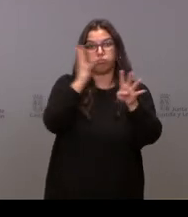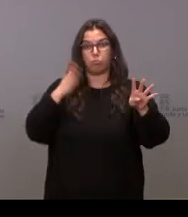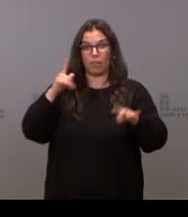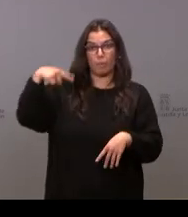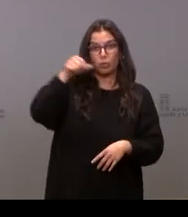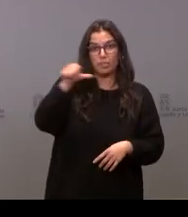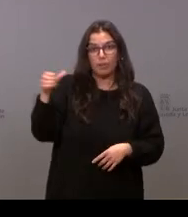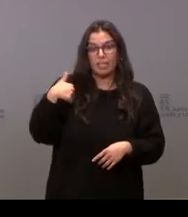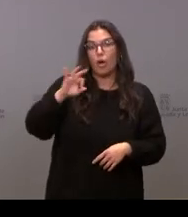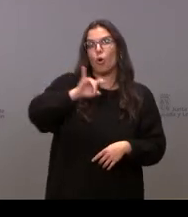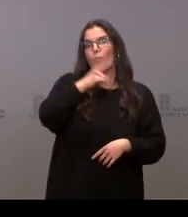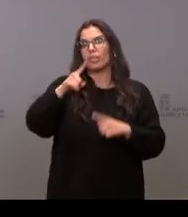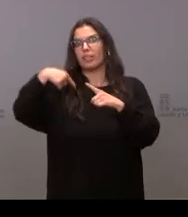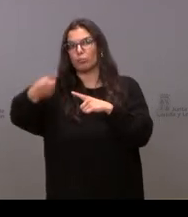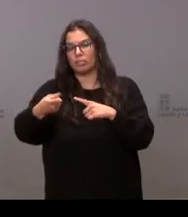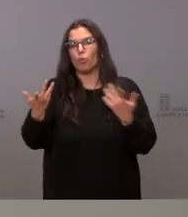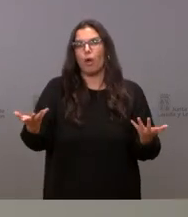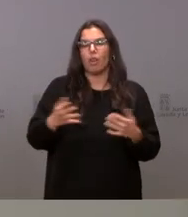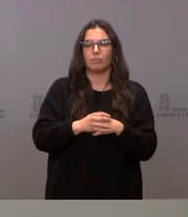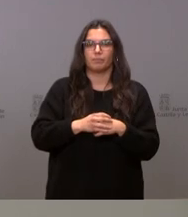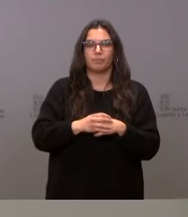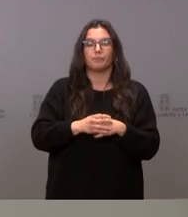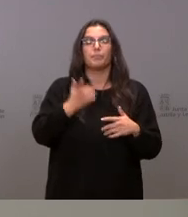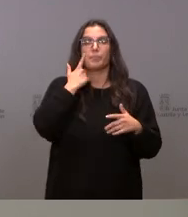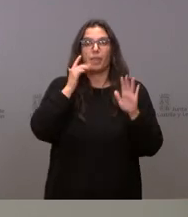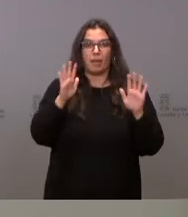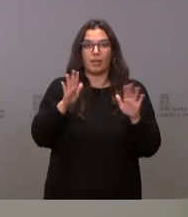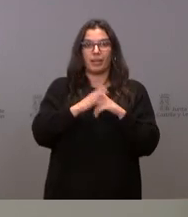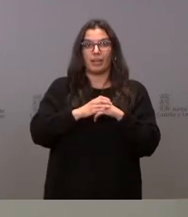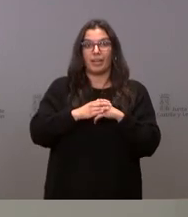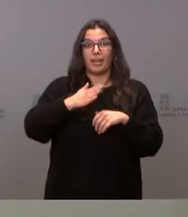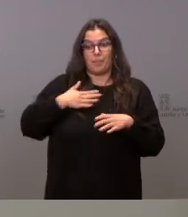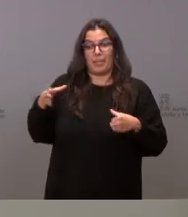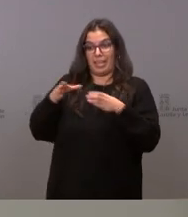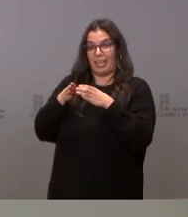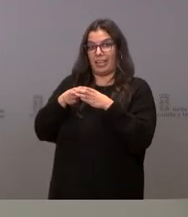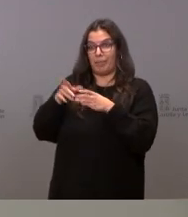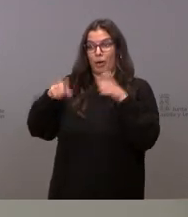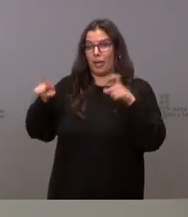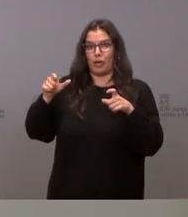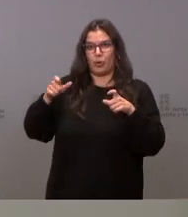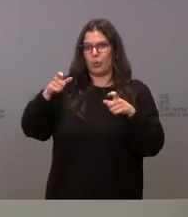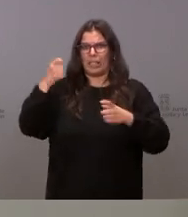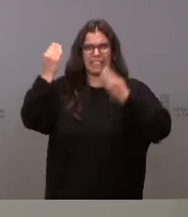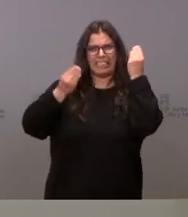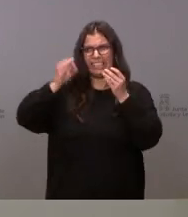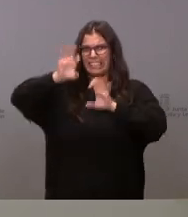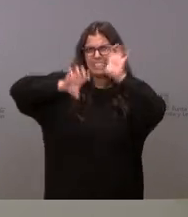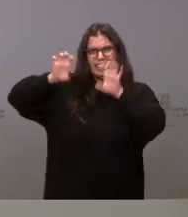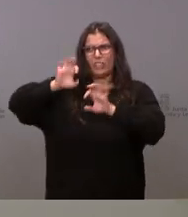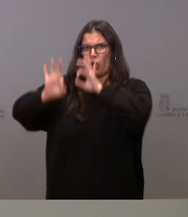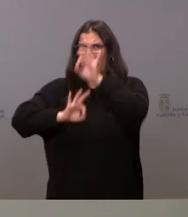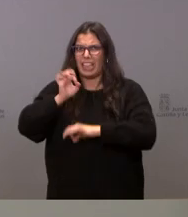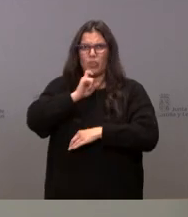o después del puente. Bueno, vamos a ver, tengo a mi gente echando humo por la cabeza, organizando este tema,